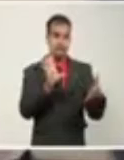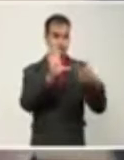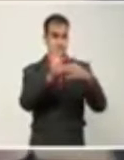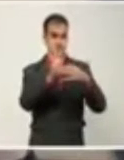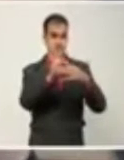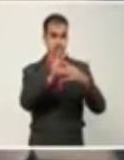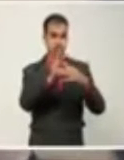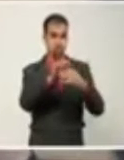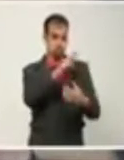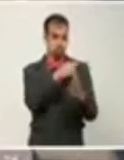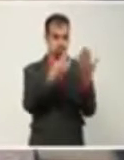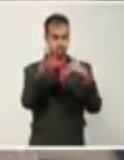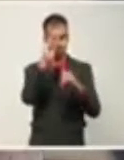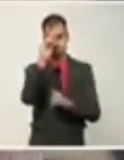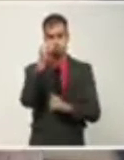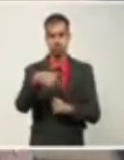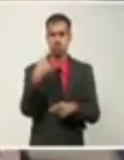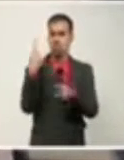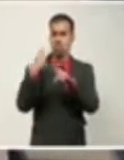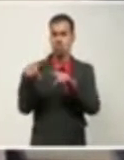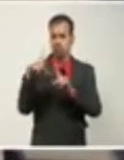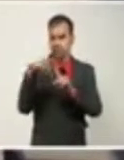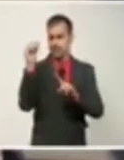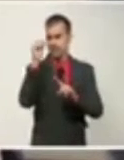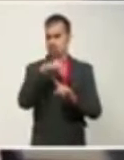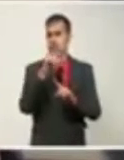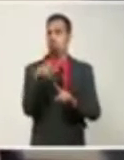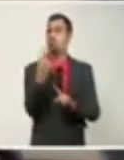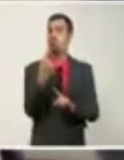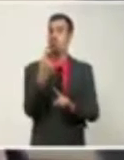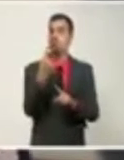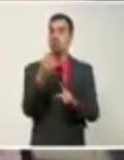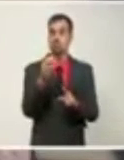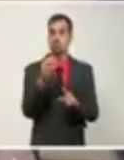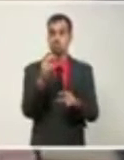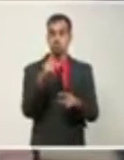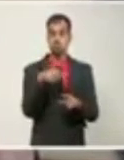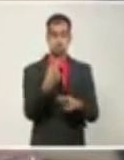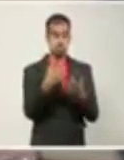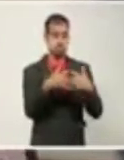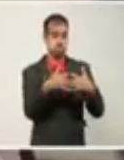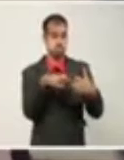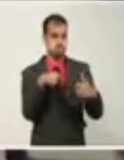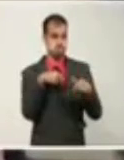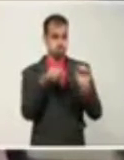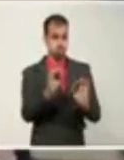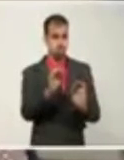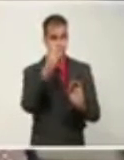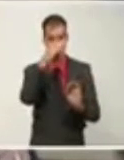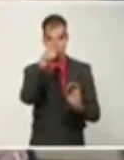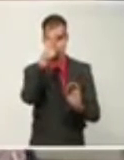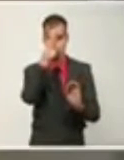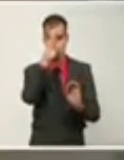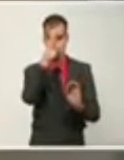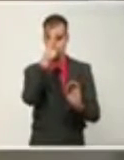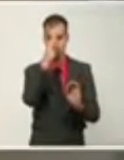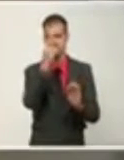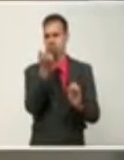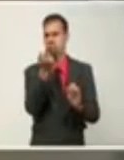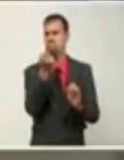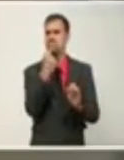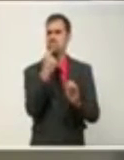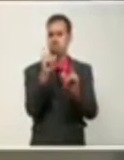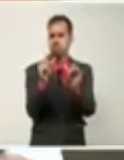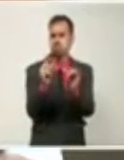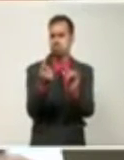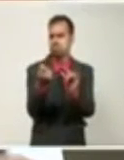medicamentos, equipo y tecnología, se vio que nosotros haciéndolos en Cuba el costo por determinación estaba a menos de un centavo de duda. Durante